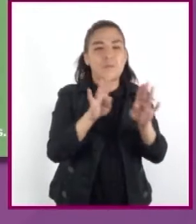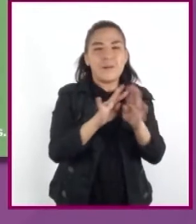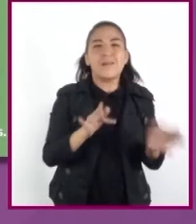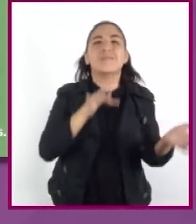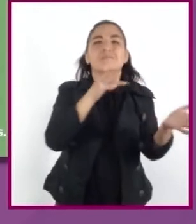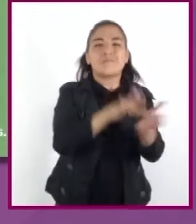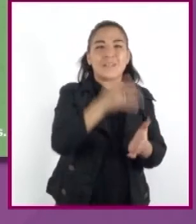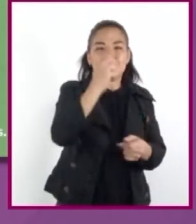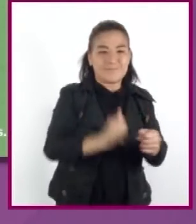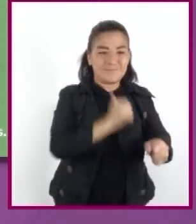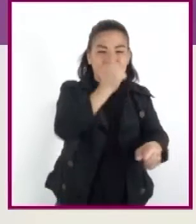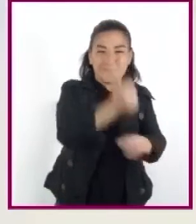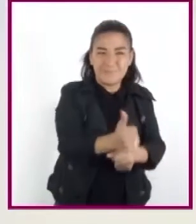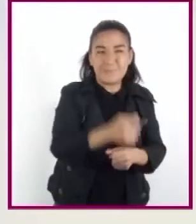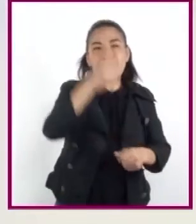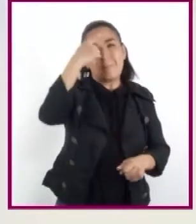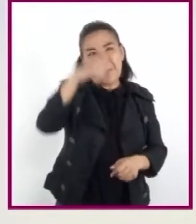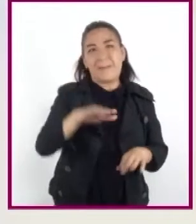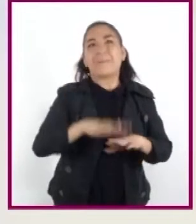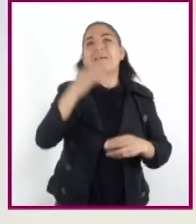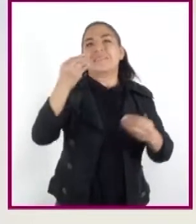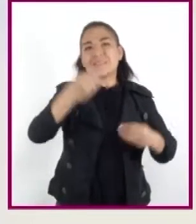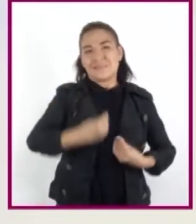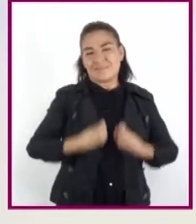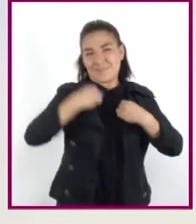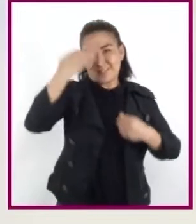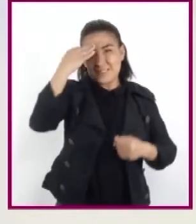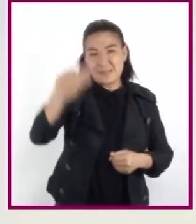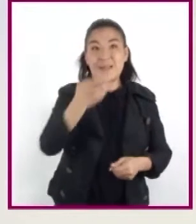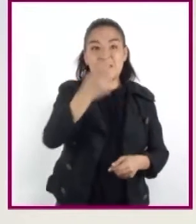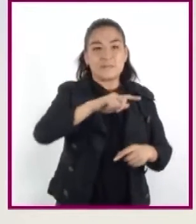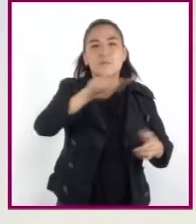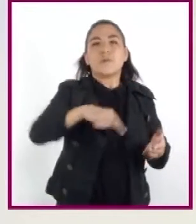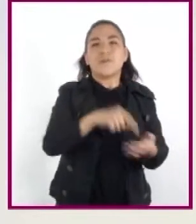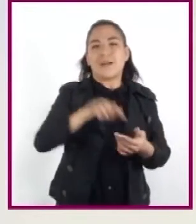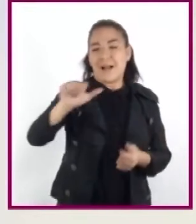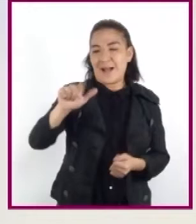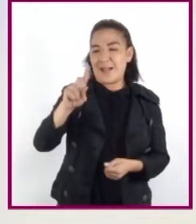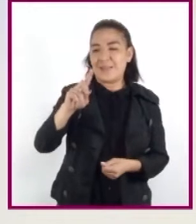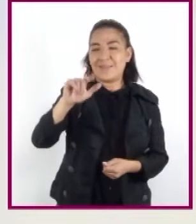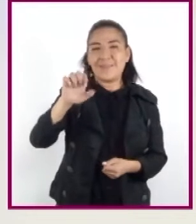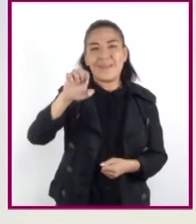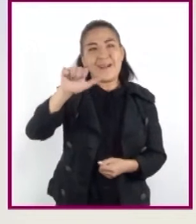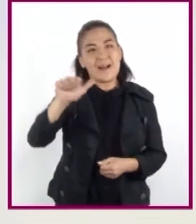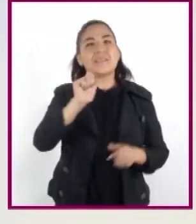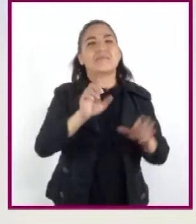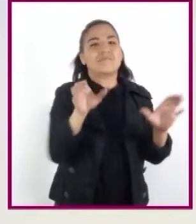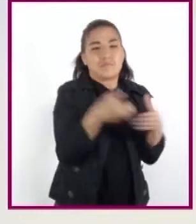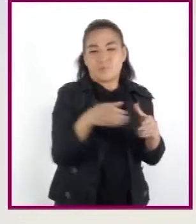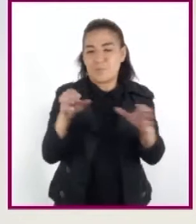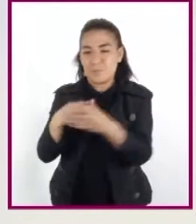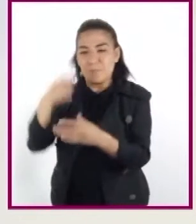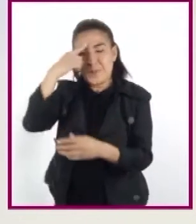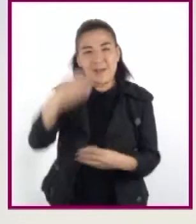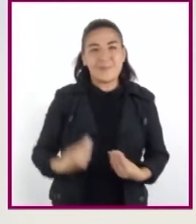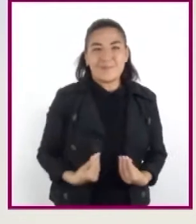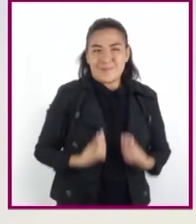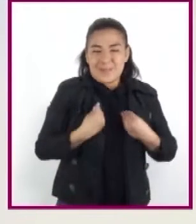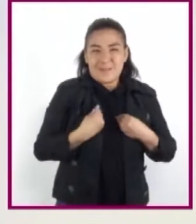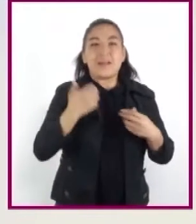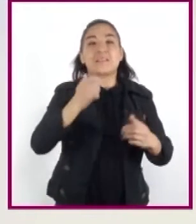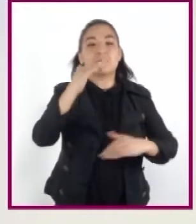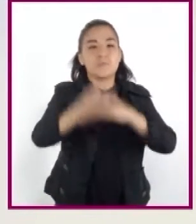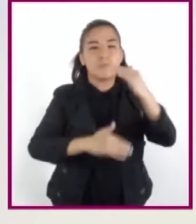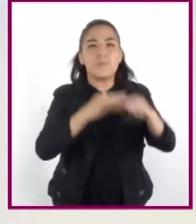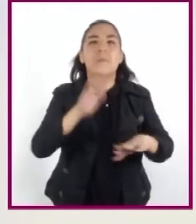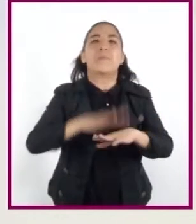asentamientos más permanentes. Surgieron así las primeras aldeas y con el paso del tiempo, algunas crecieron hasta convertirse en